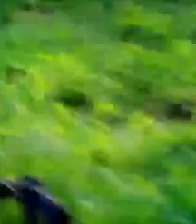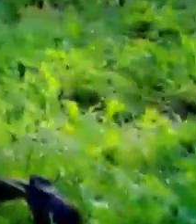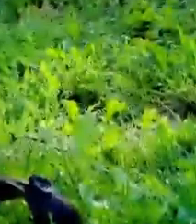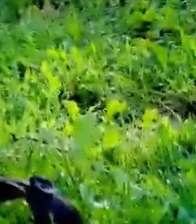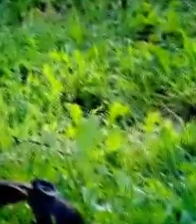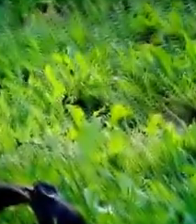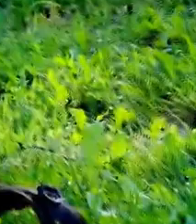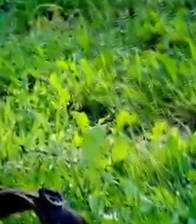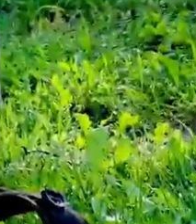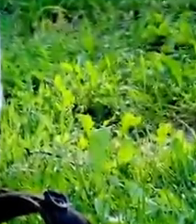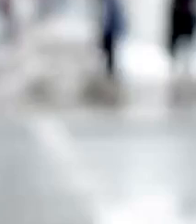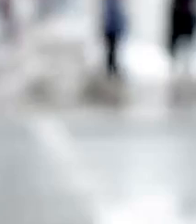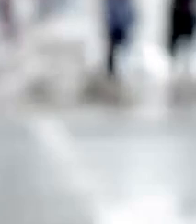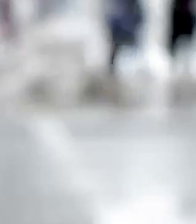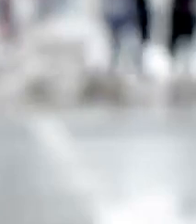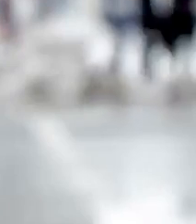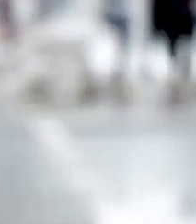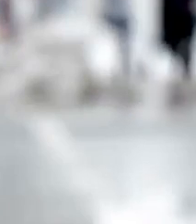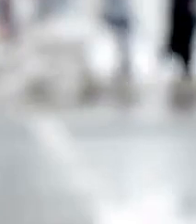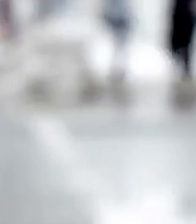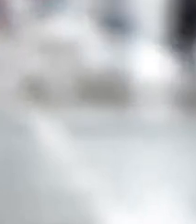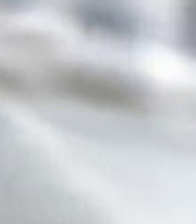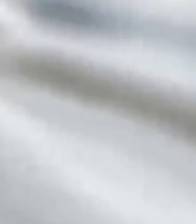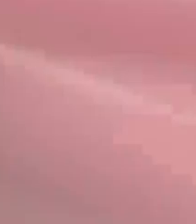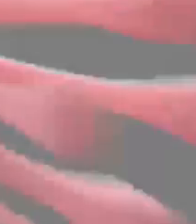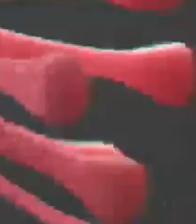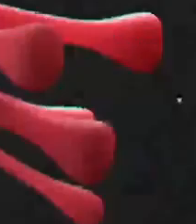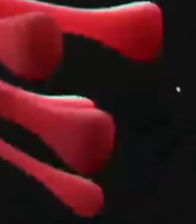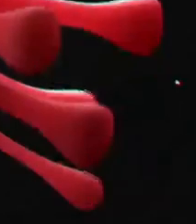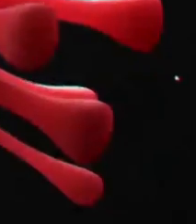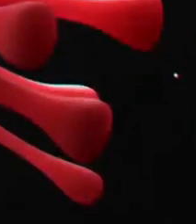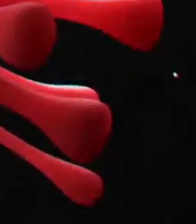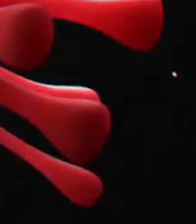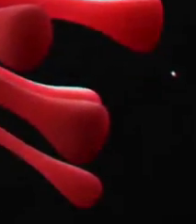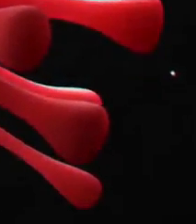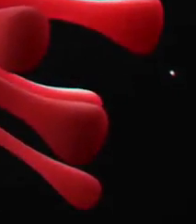Kong, cuyo dueño también dio positivo a la infección.